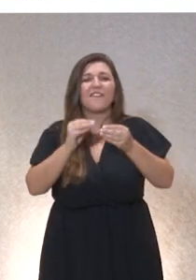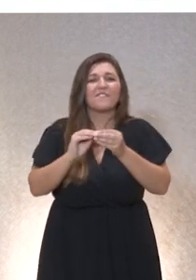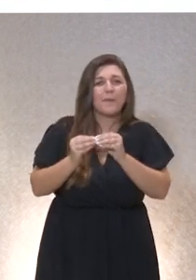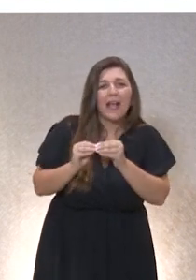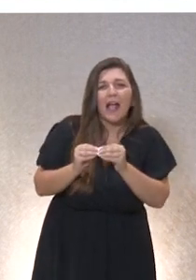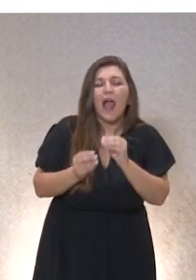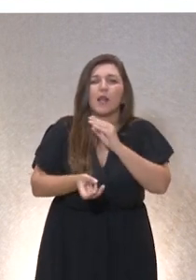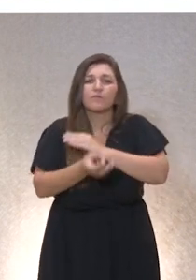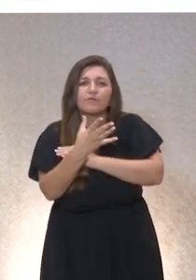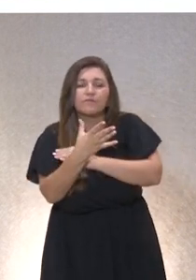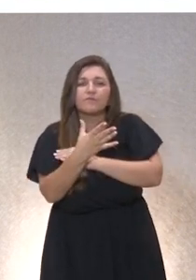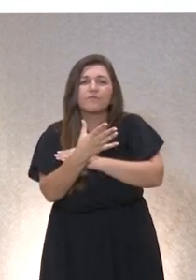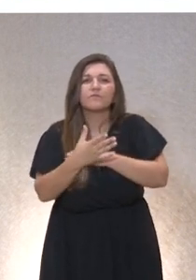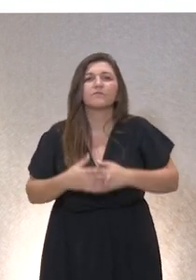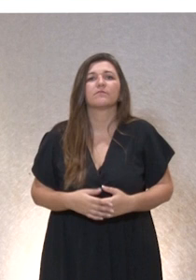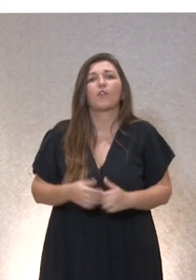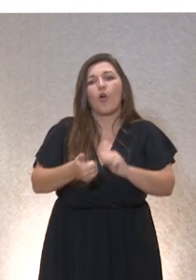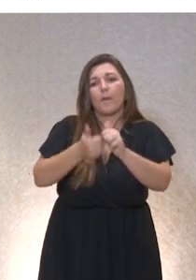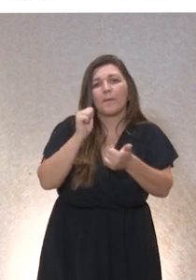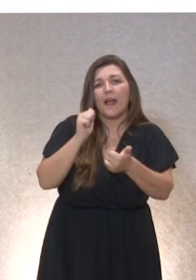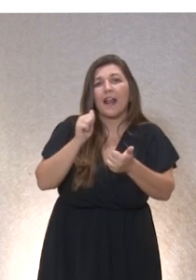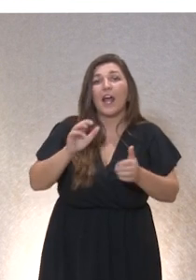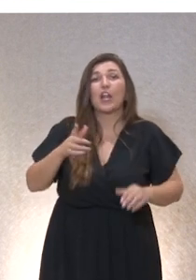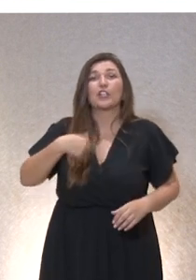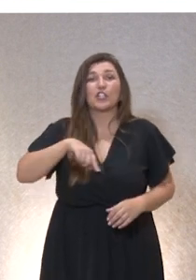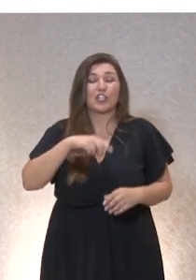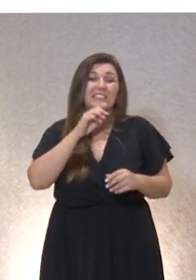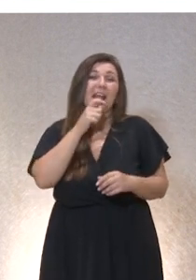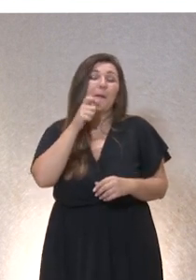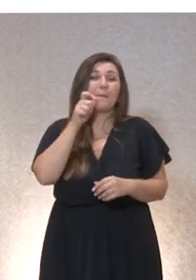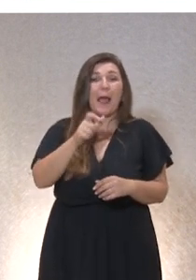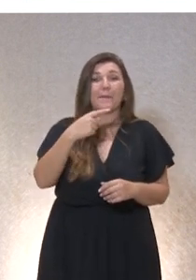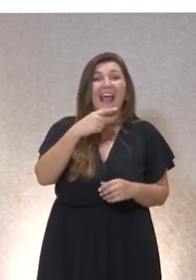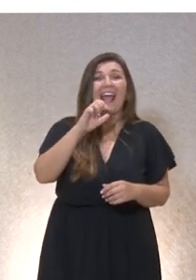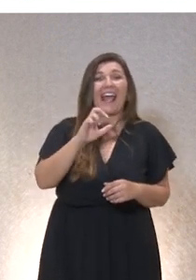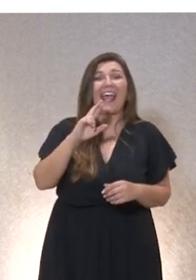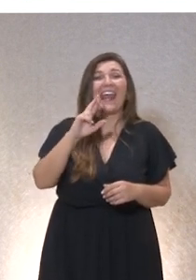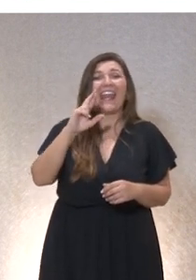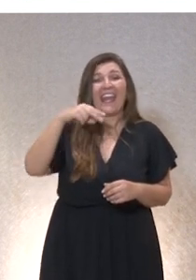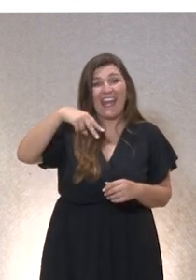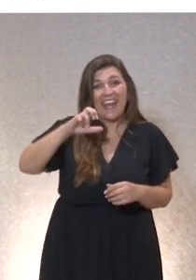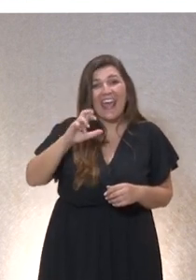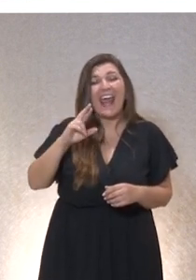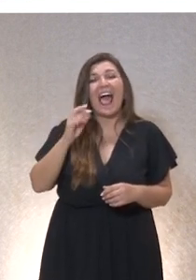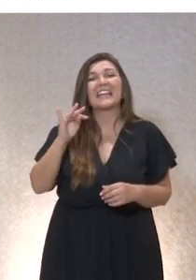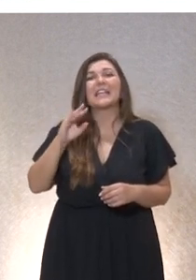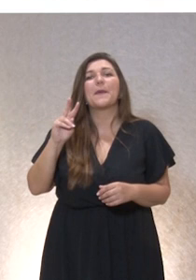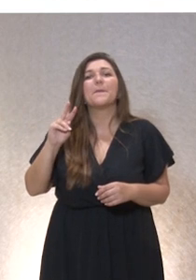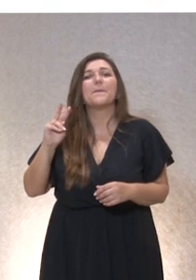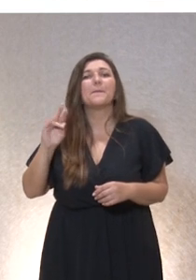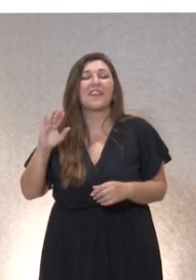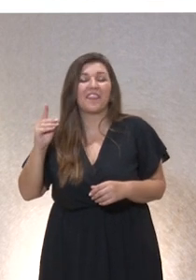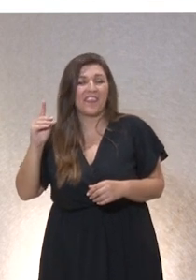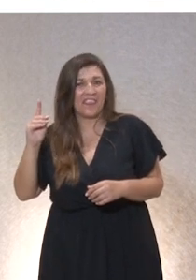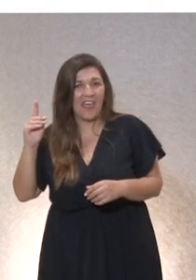reproducir, para emular. Nosotros cuando hablamos de generatividad hablamos la posibilidad de crecer juntos cuando